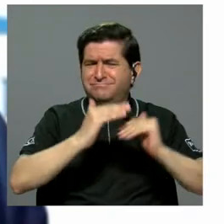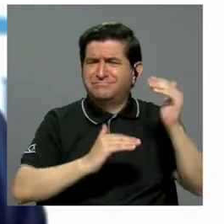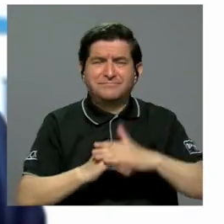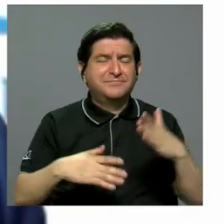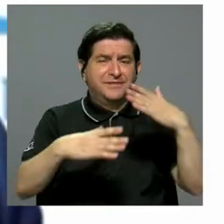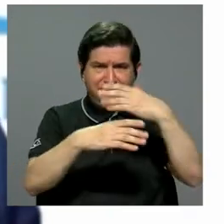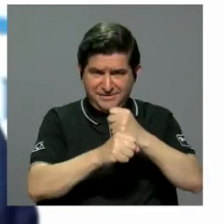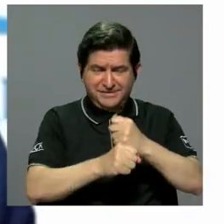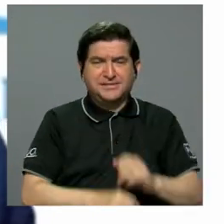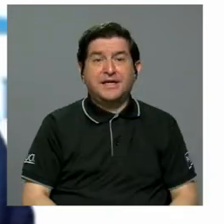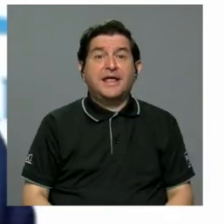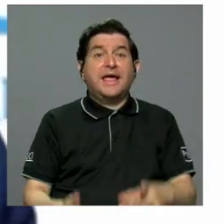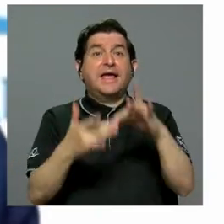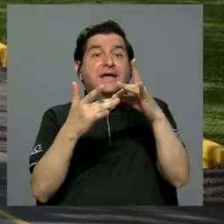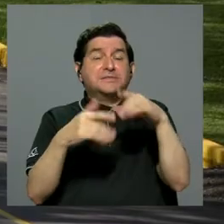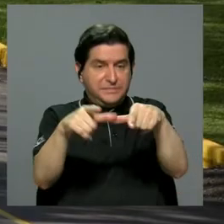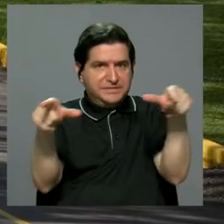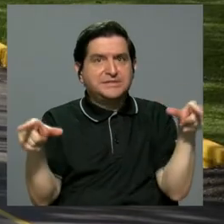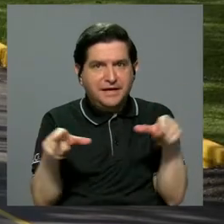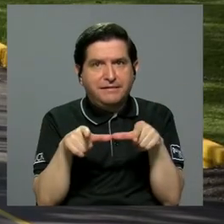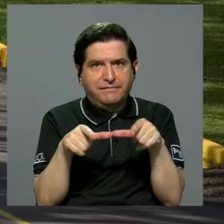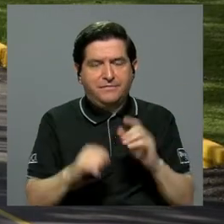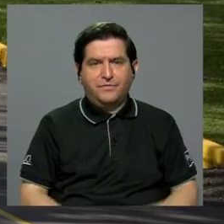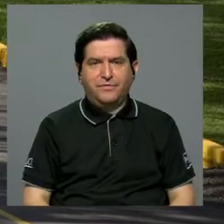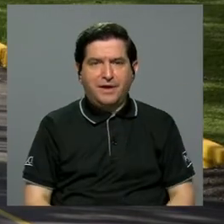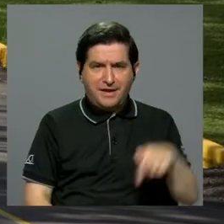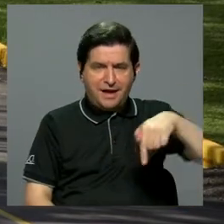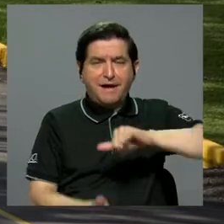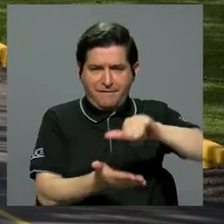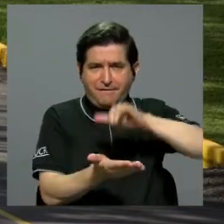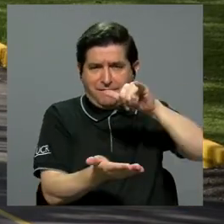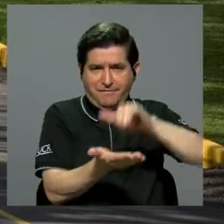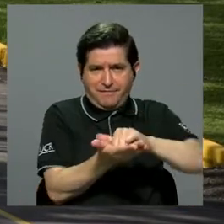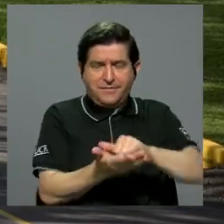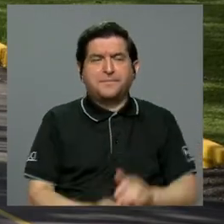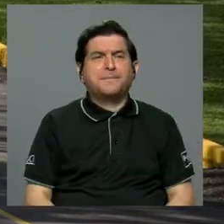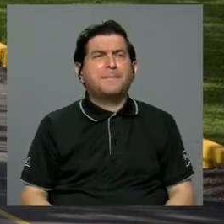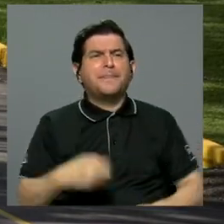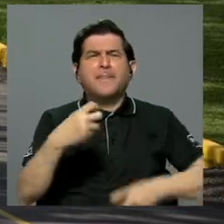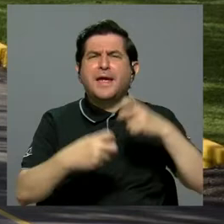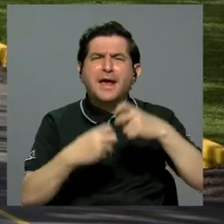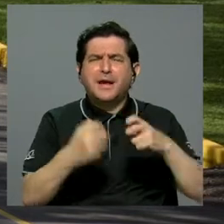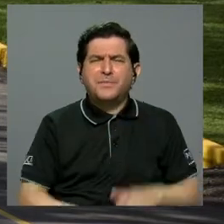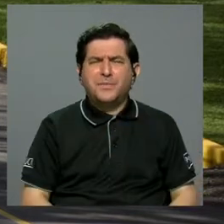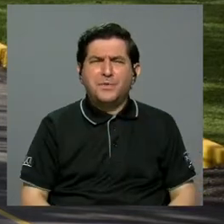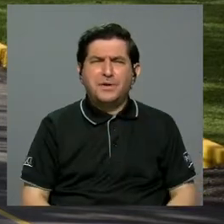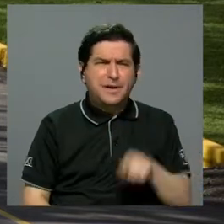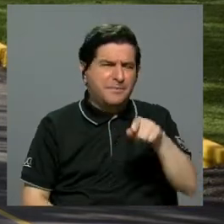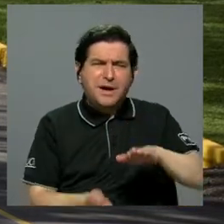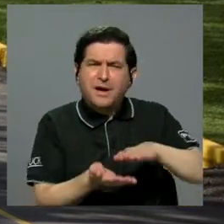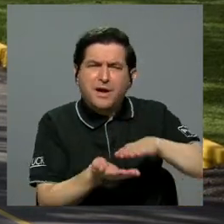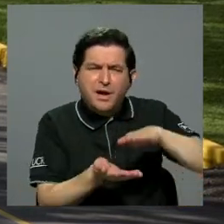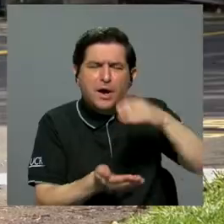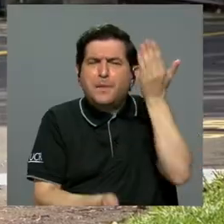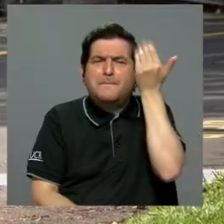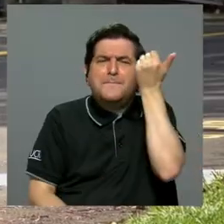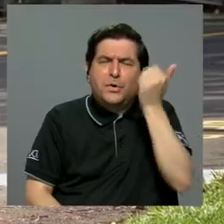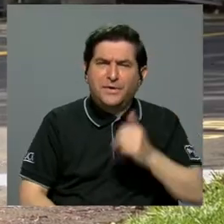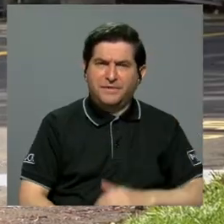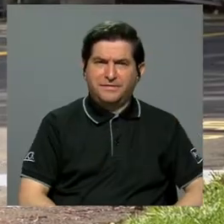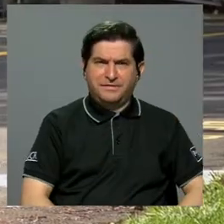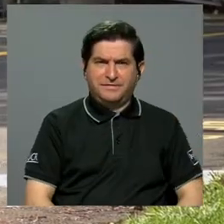que se realice, sobre todo en esta zona de San José. El problema se acumuló porque